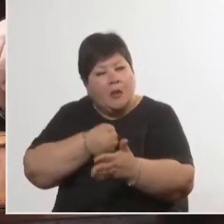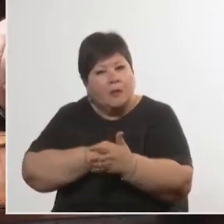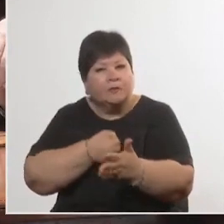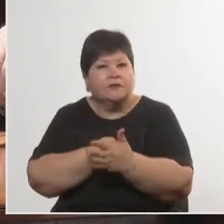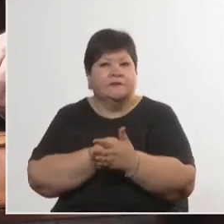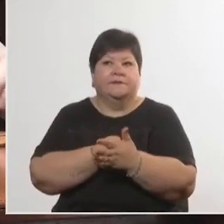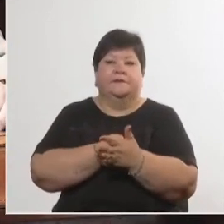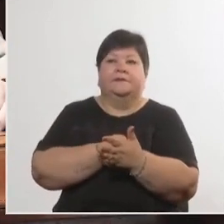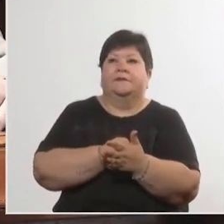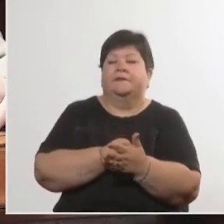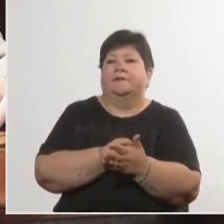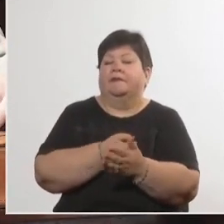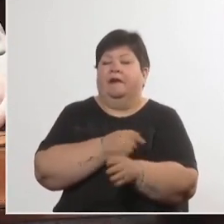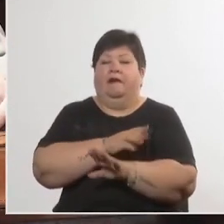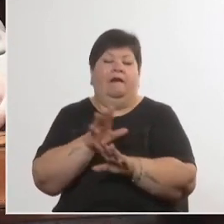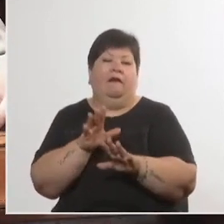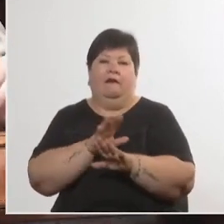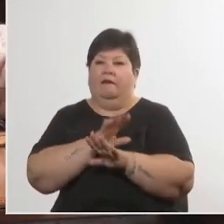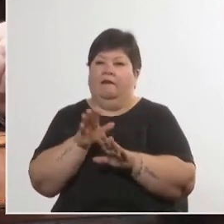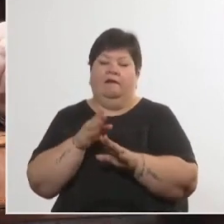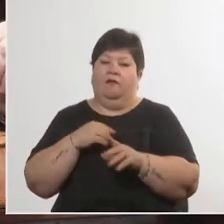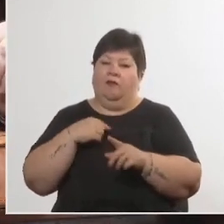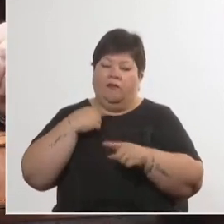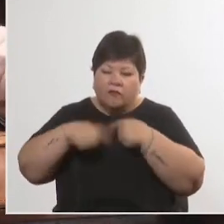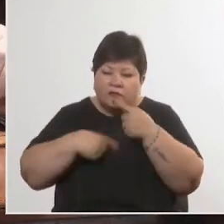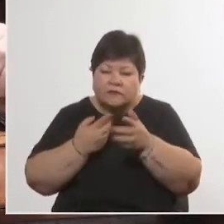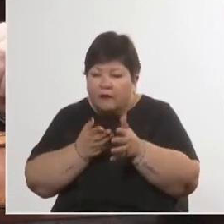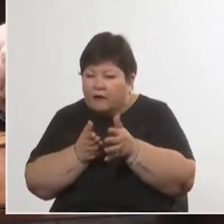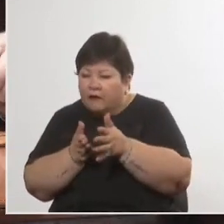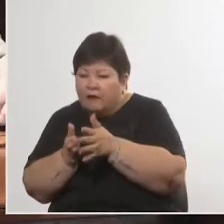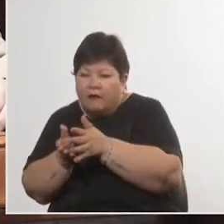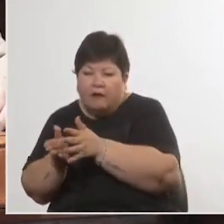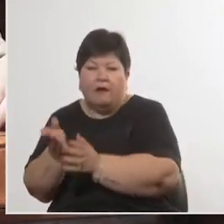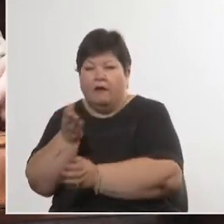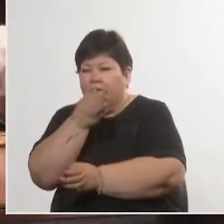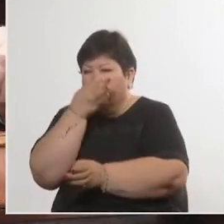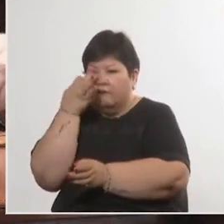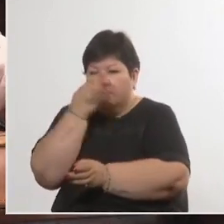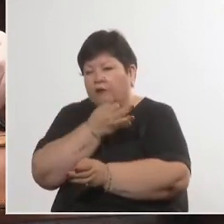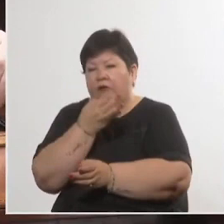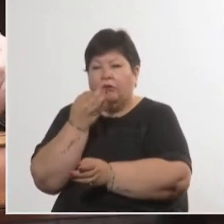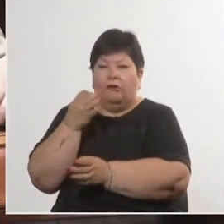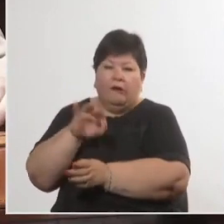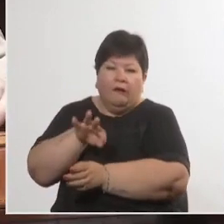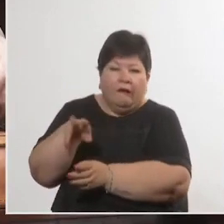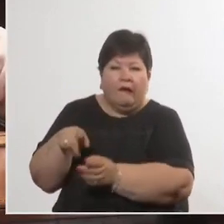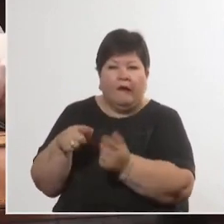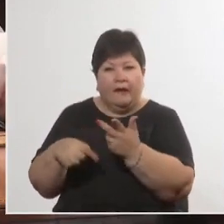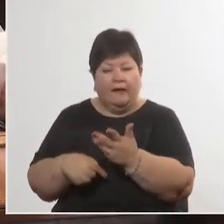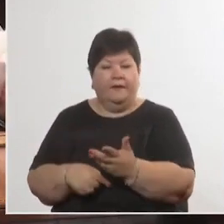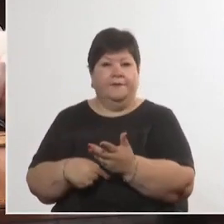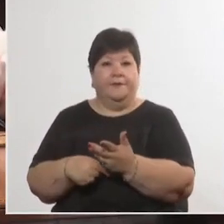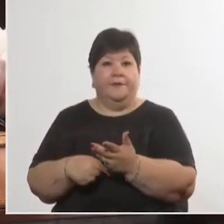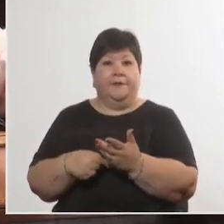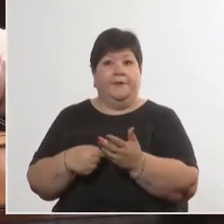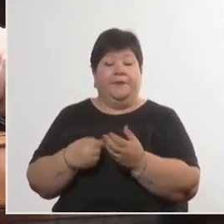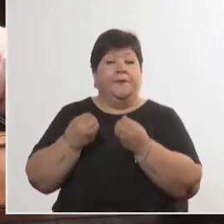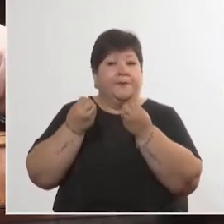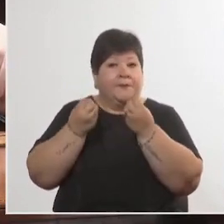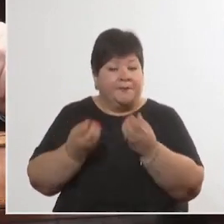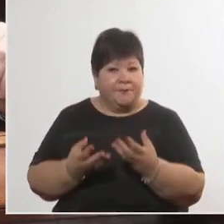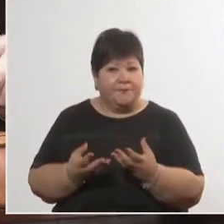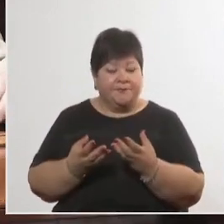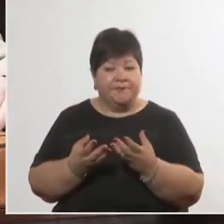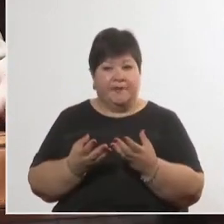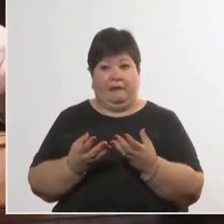este de la droga el de la violencia, la adversidad y la marginalidad con un perfil muy especial puesto que aún a riesgo de